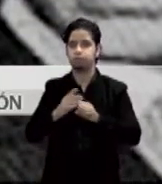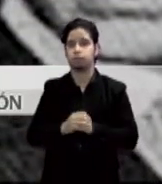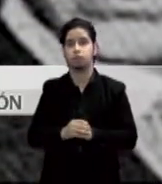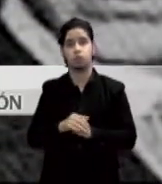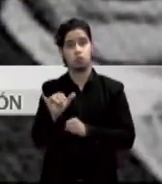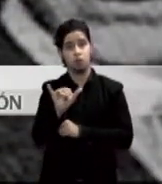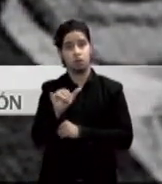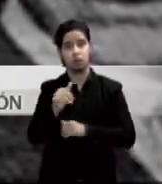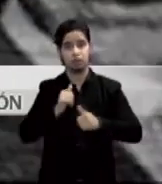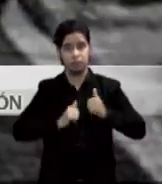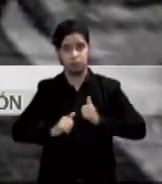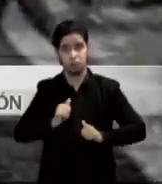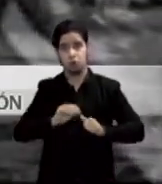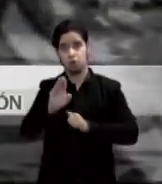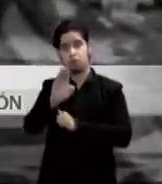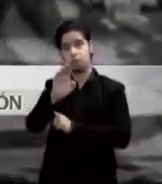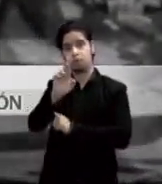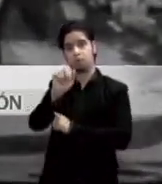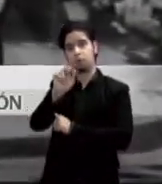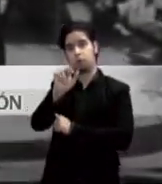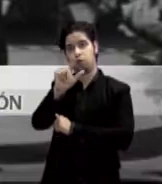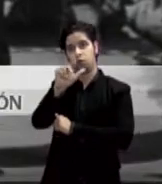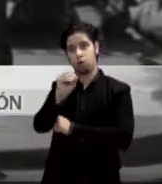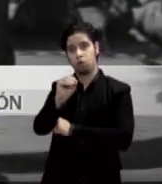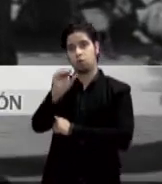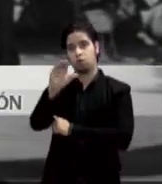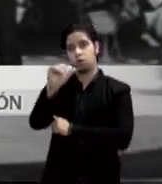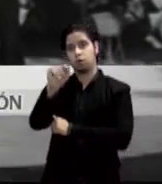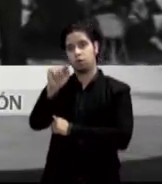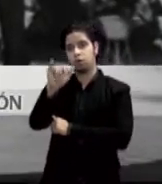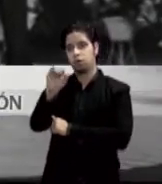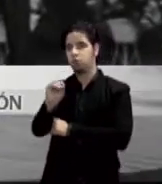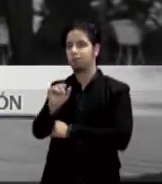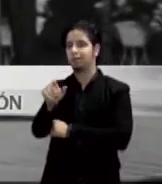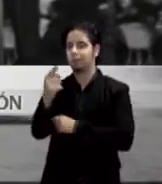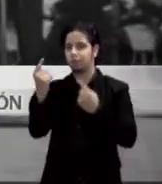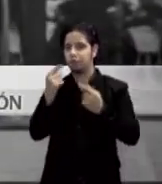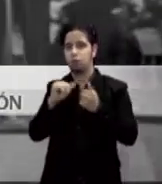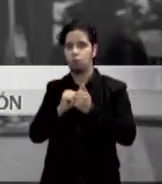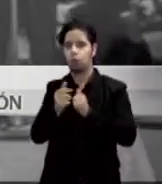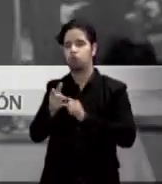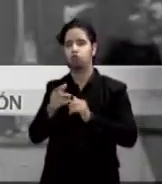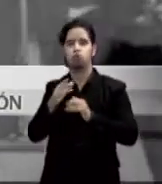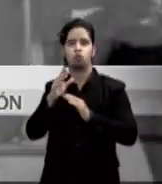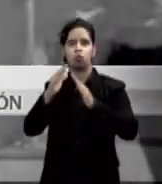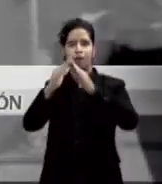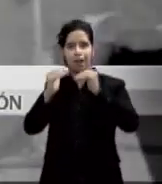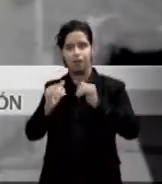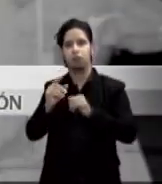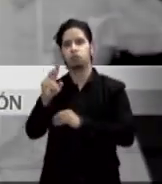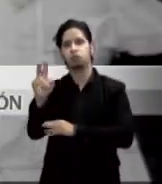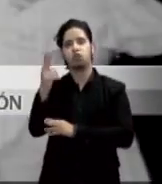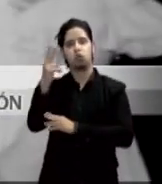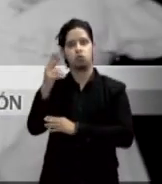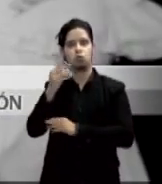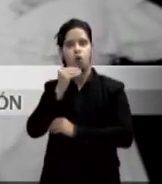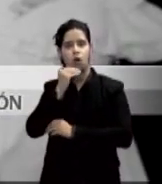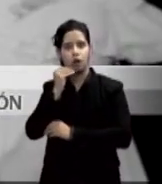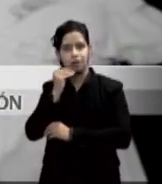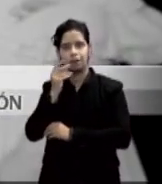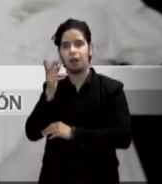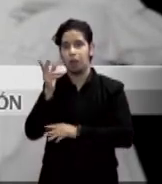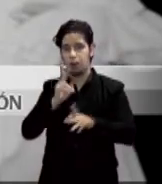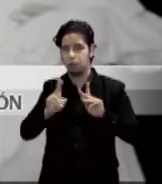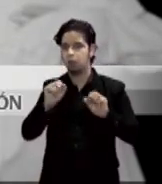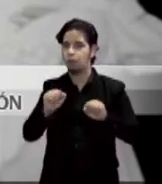castillo en el municipio de bayamón es considerado como su casa y como su segundo hogar y la gente el pueblo podrá